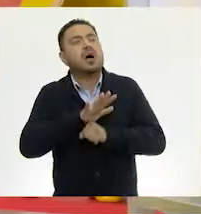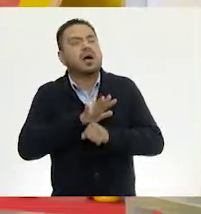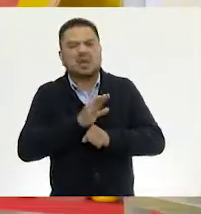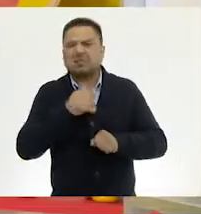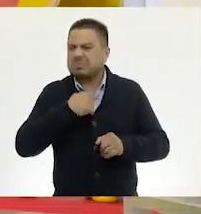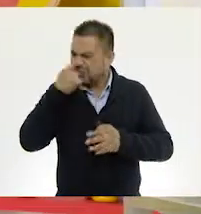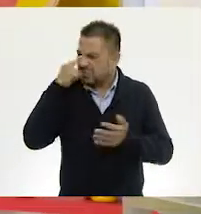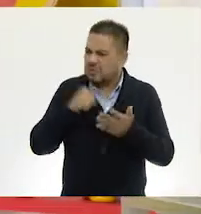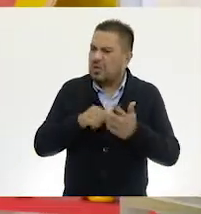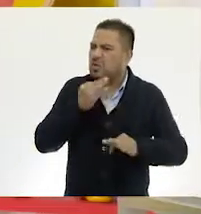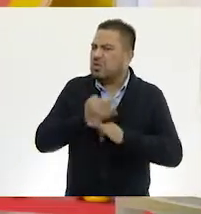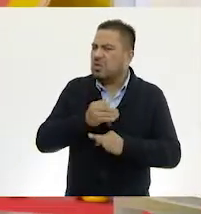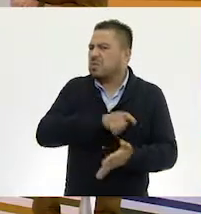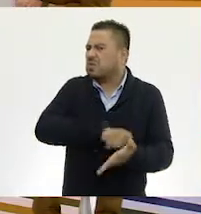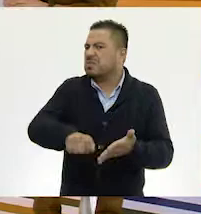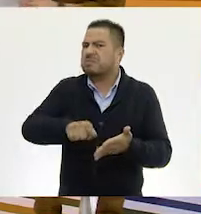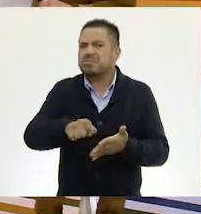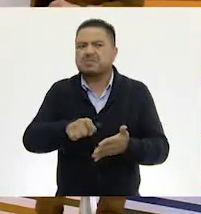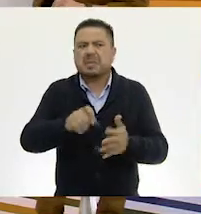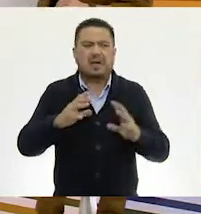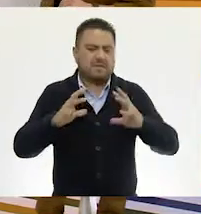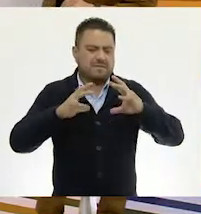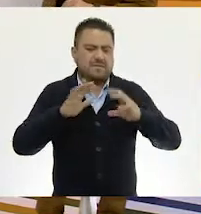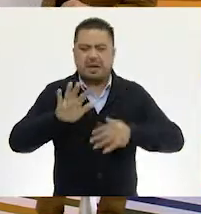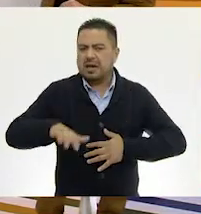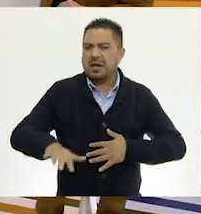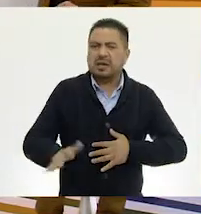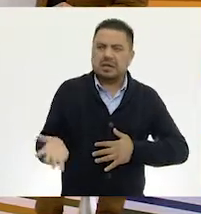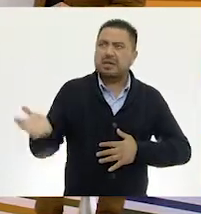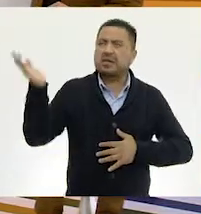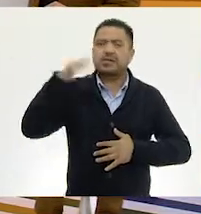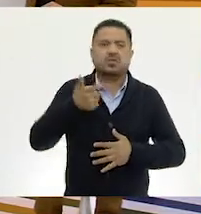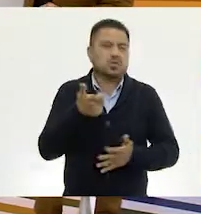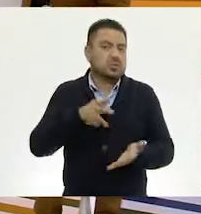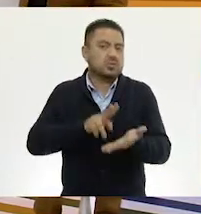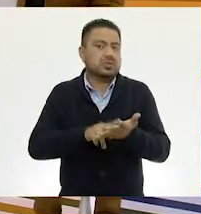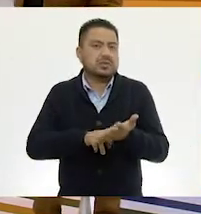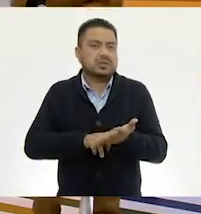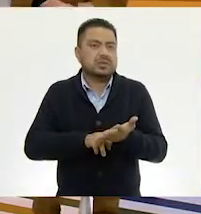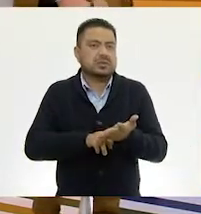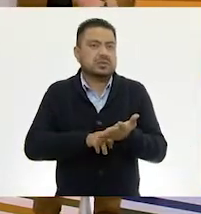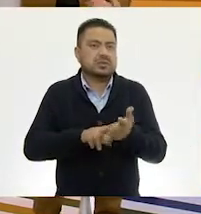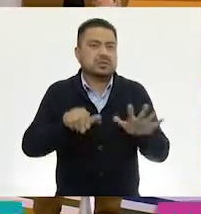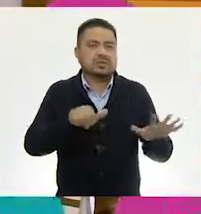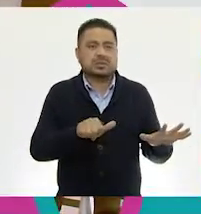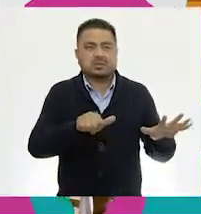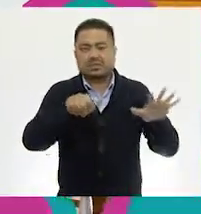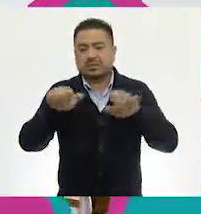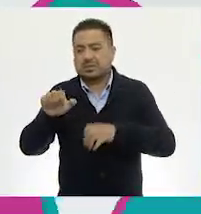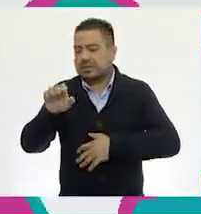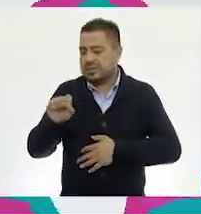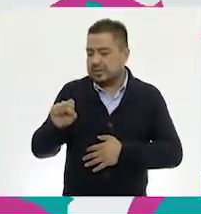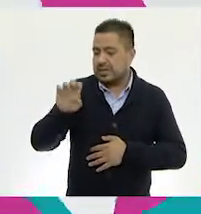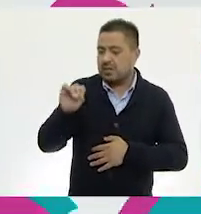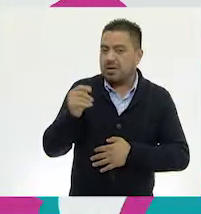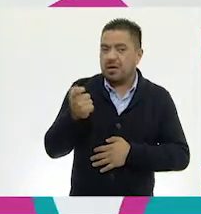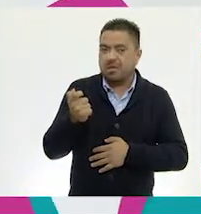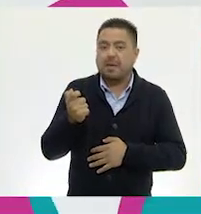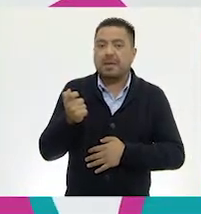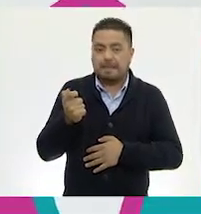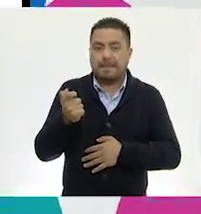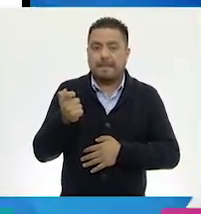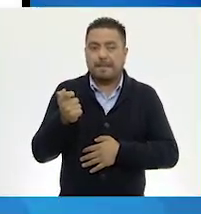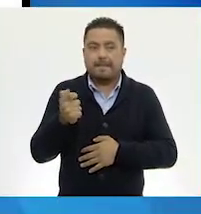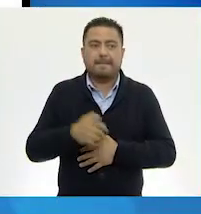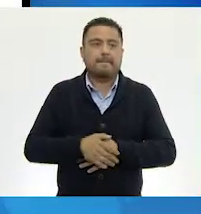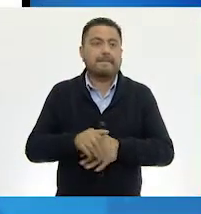creo que te voy a comprar el balón de básquetbol que cuesta seiscientos sesenta y nueve pesos. Muy